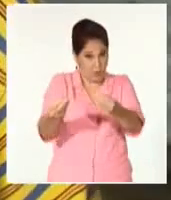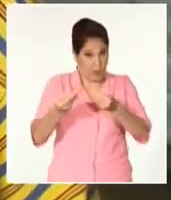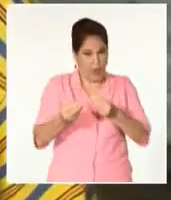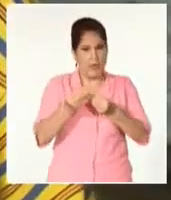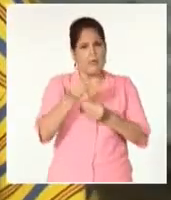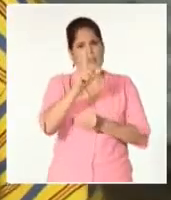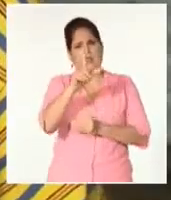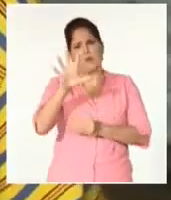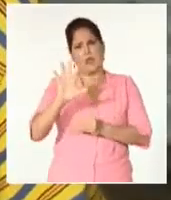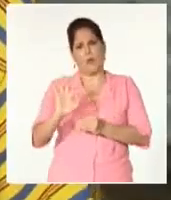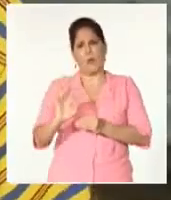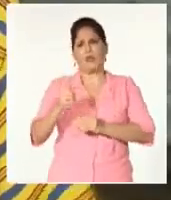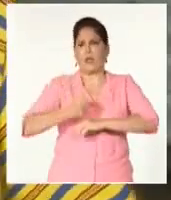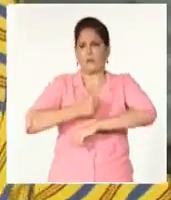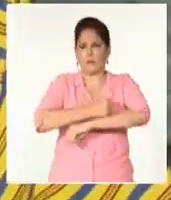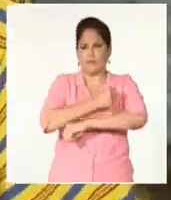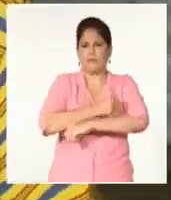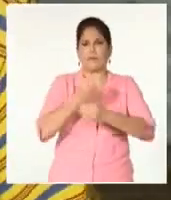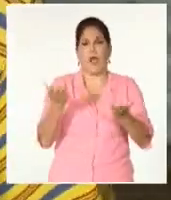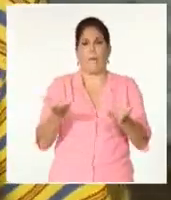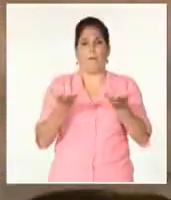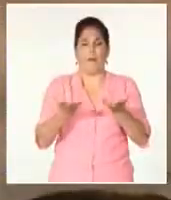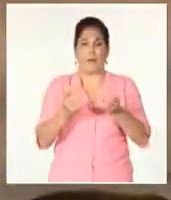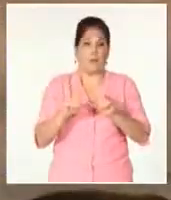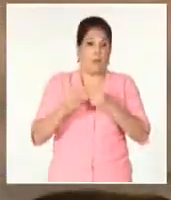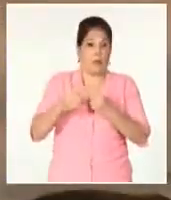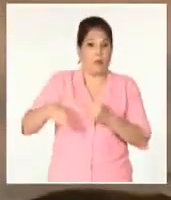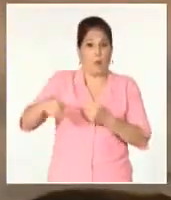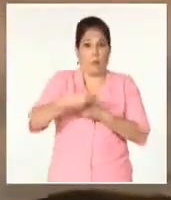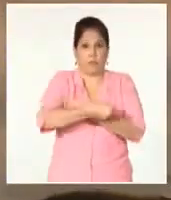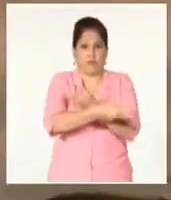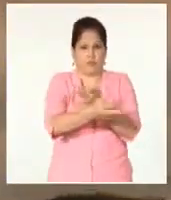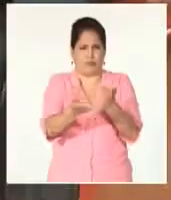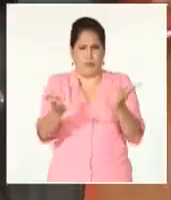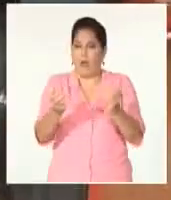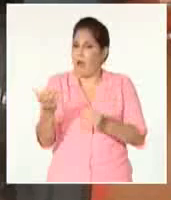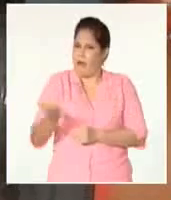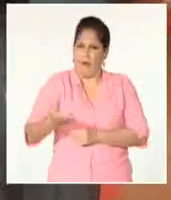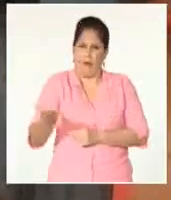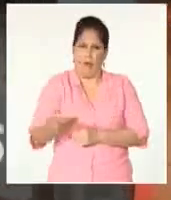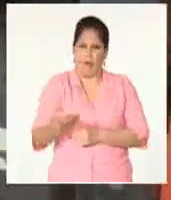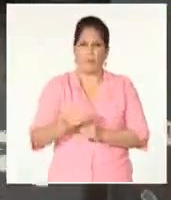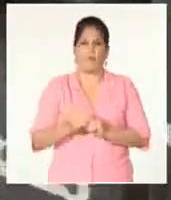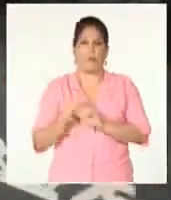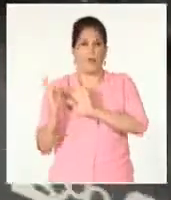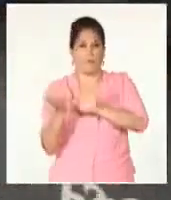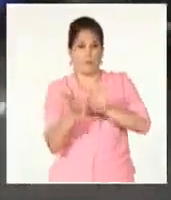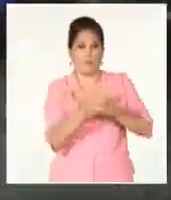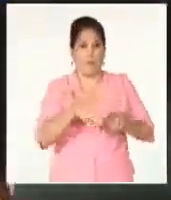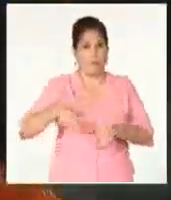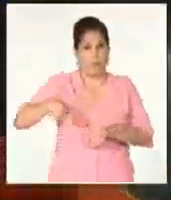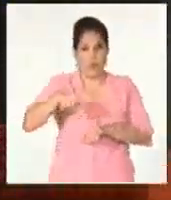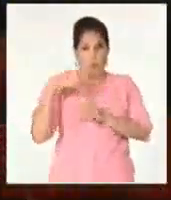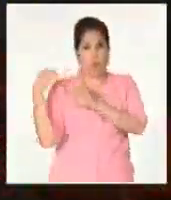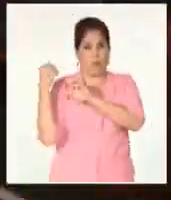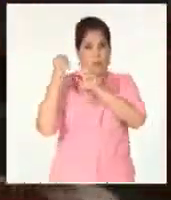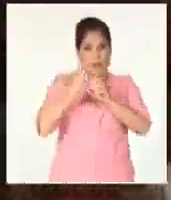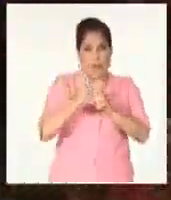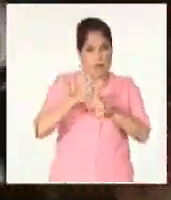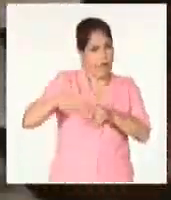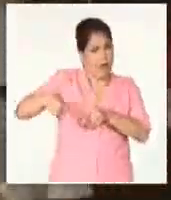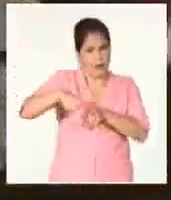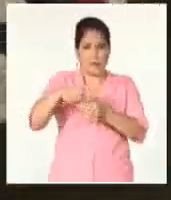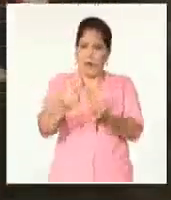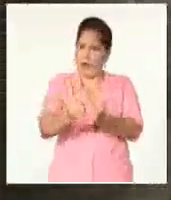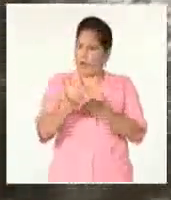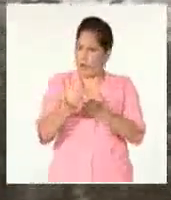diarias en capacidad de transporte para nosotros poder llegar a todas las redes comerciales que tenemos. Hay que reconocer también que hemos tenido el apoyo